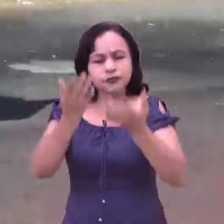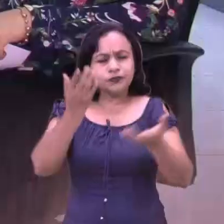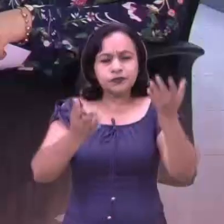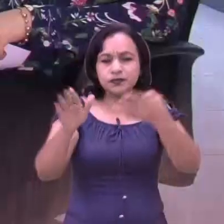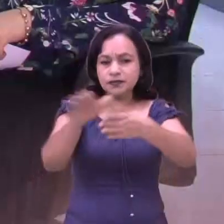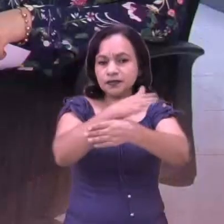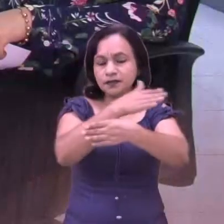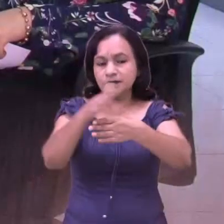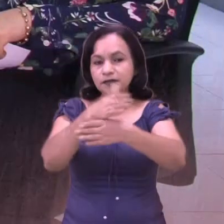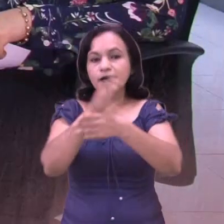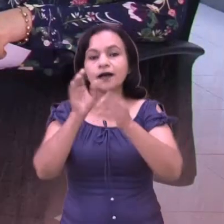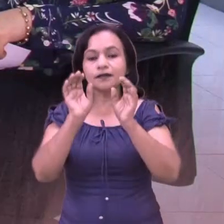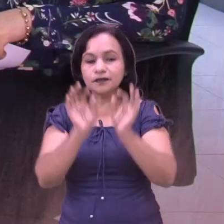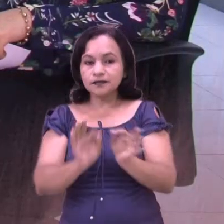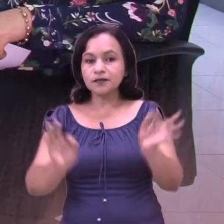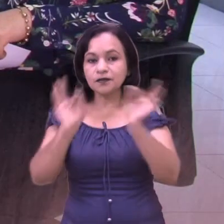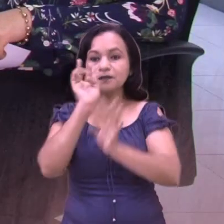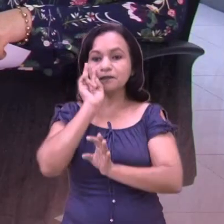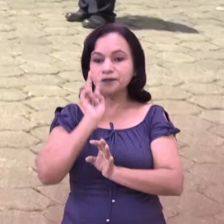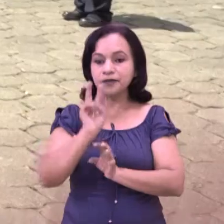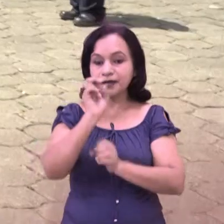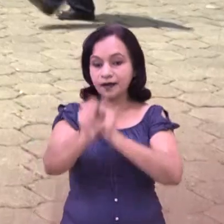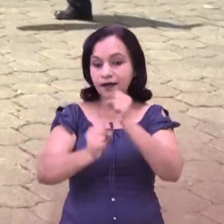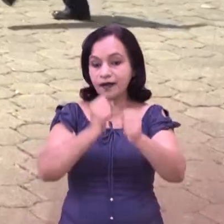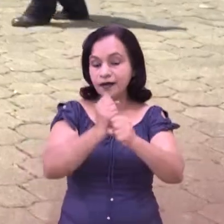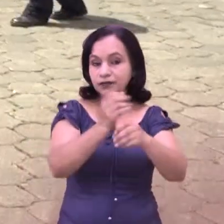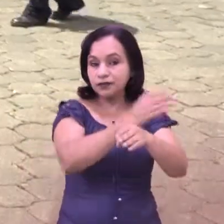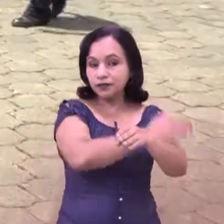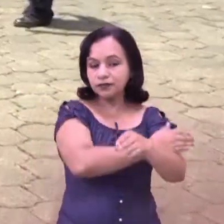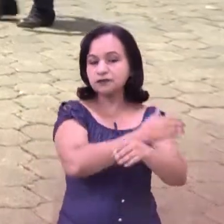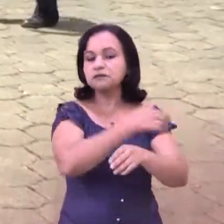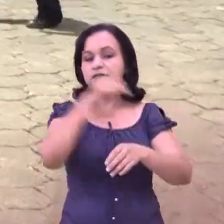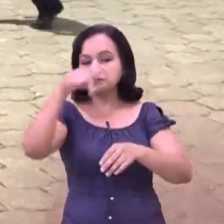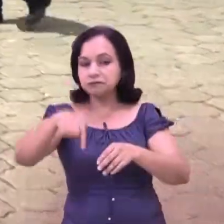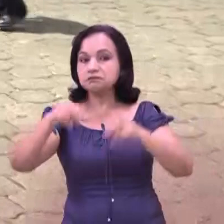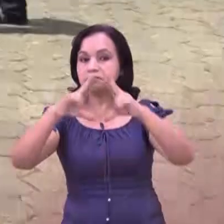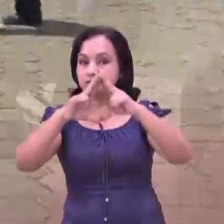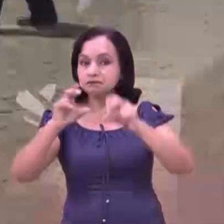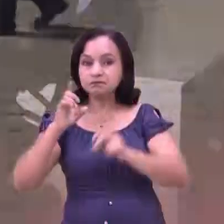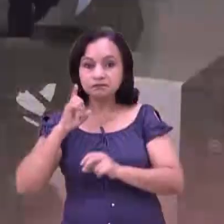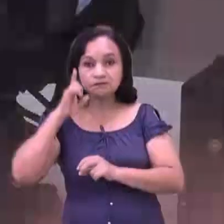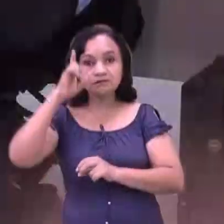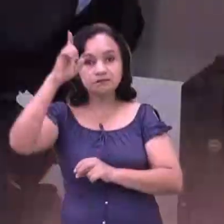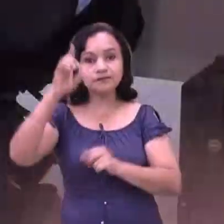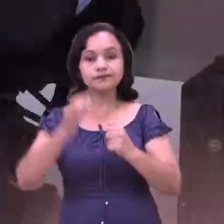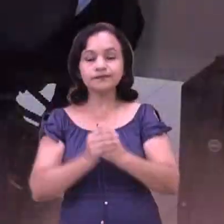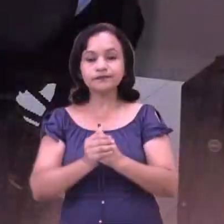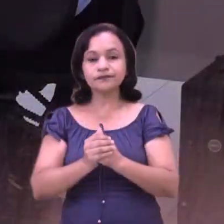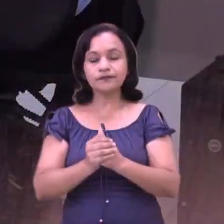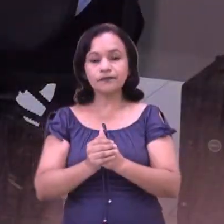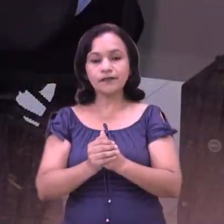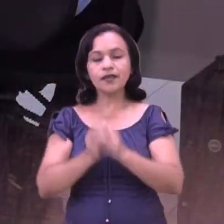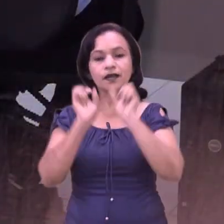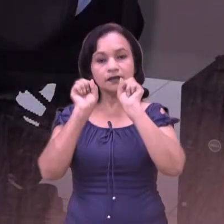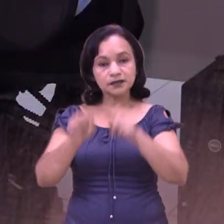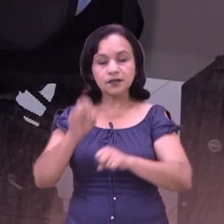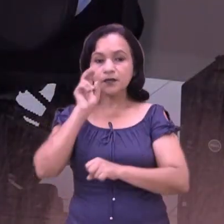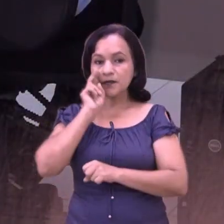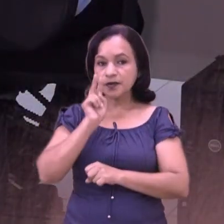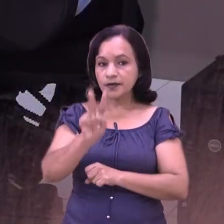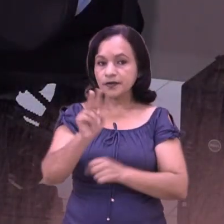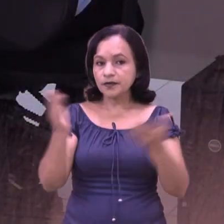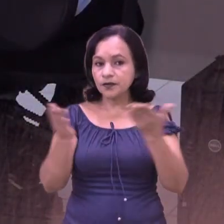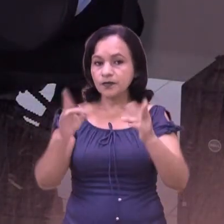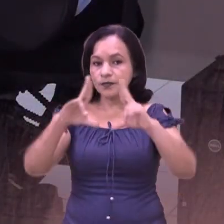distinta naturaleza ha sido, digamos, notorio en los últimos dos años del desarrollo del país. Asimismo, hay que